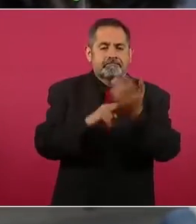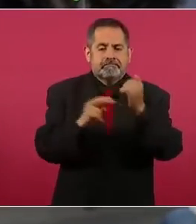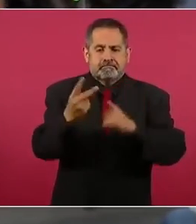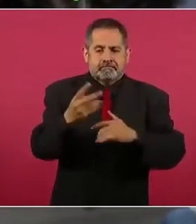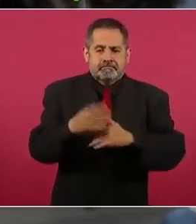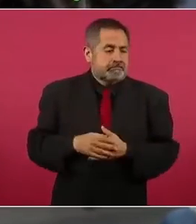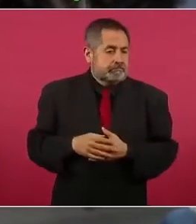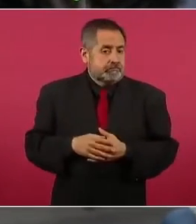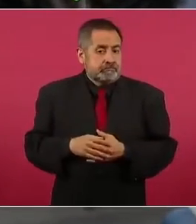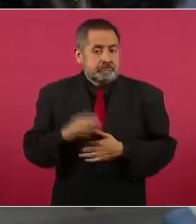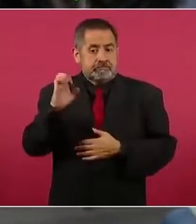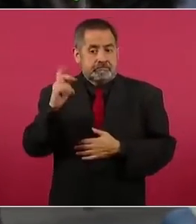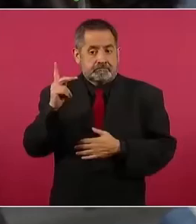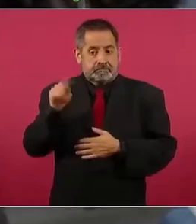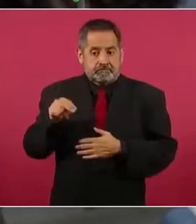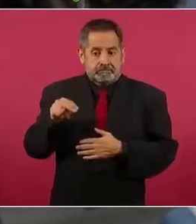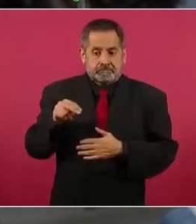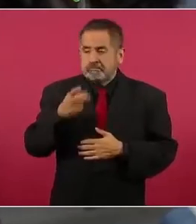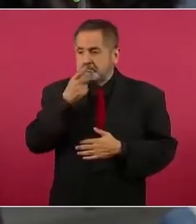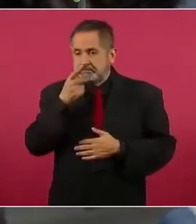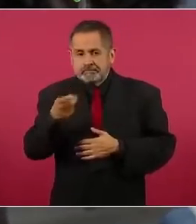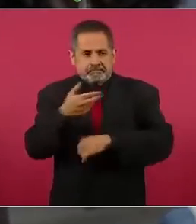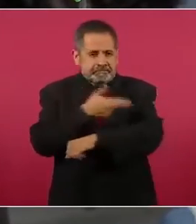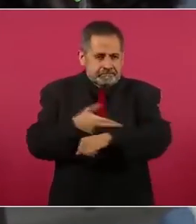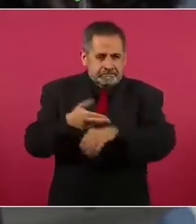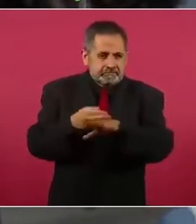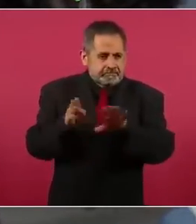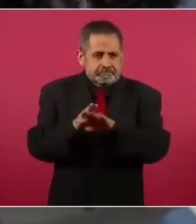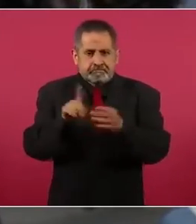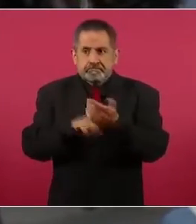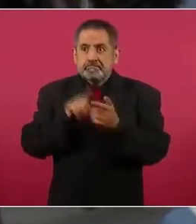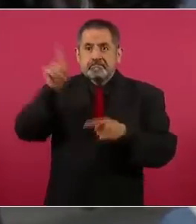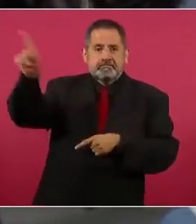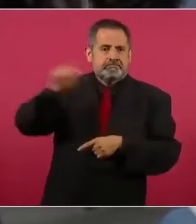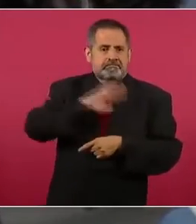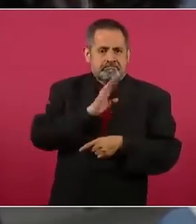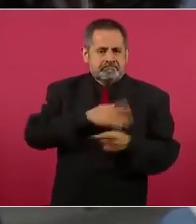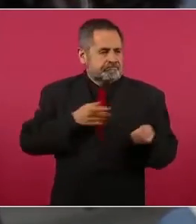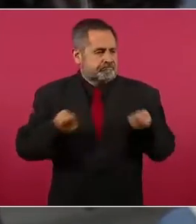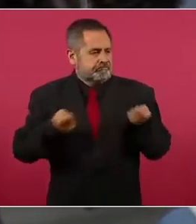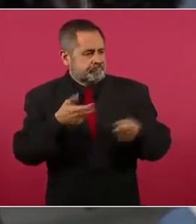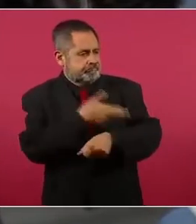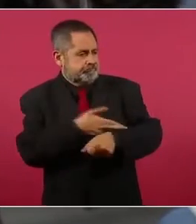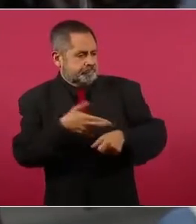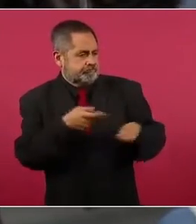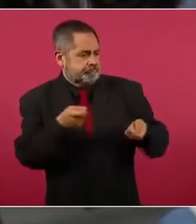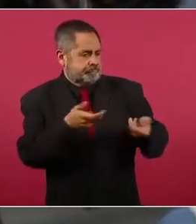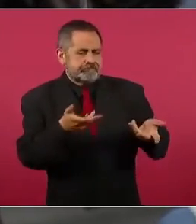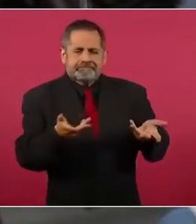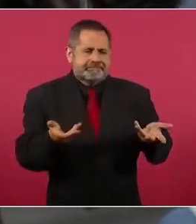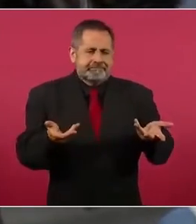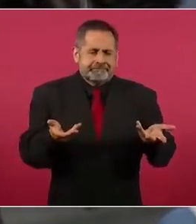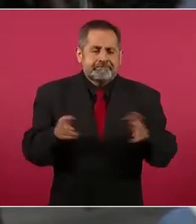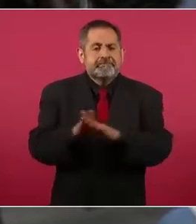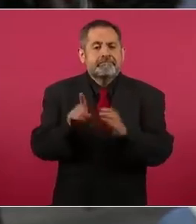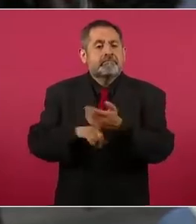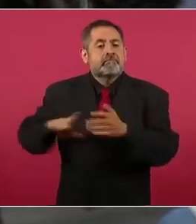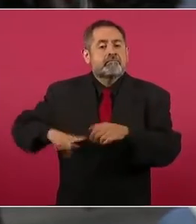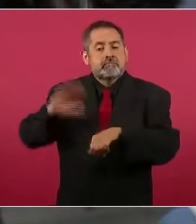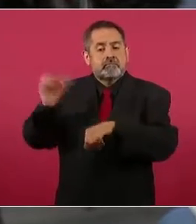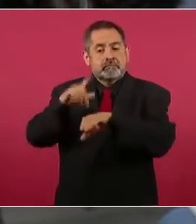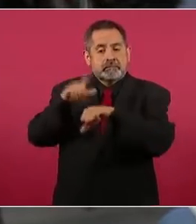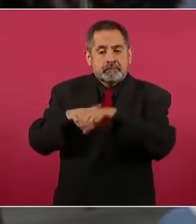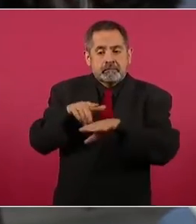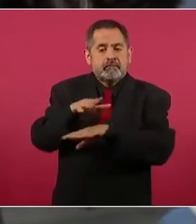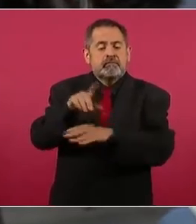Peña Nieto se ha dicho que está operando políticamente y electoralmente desde España. ¿Qué es lo que puede decir el gobierno federal en